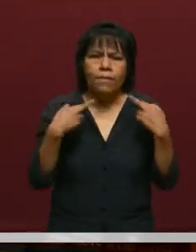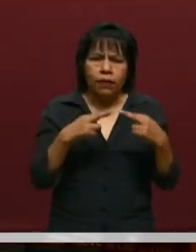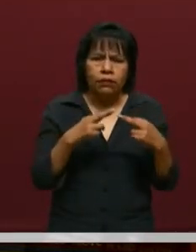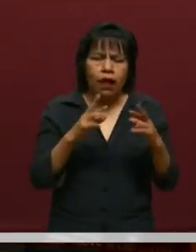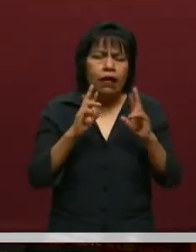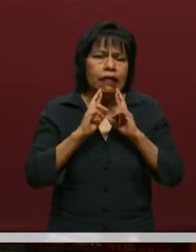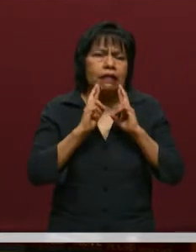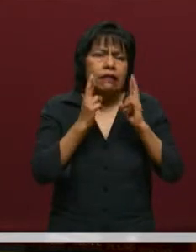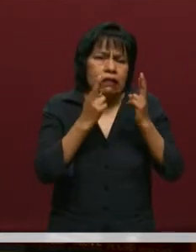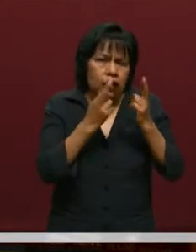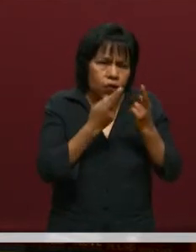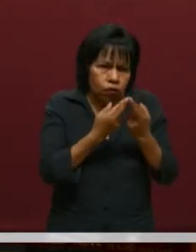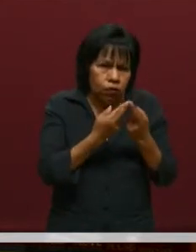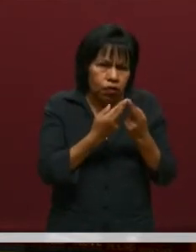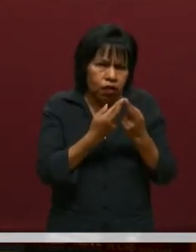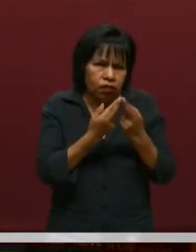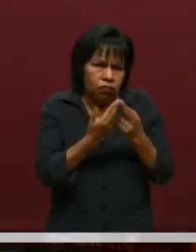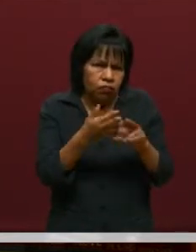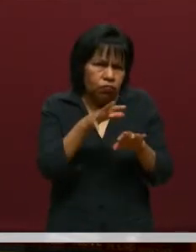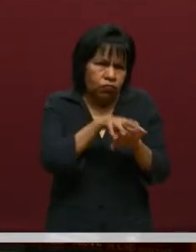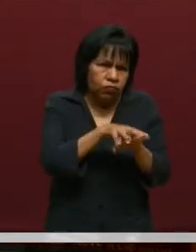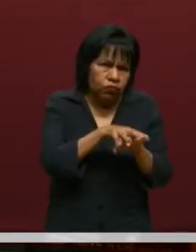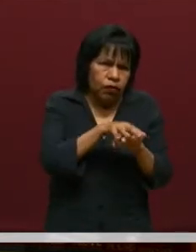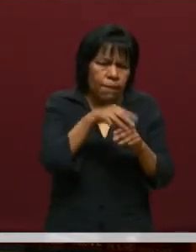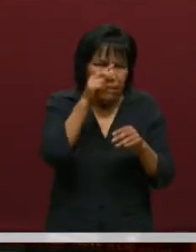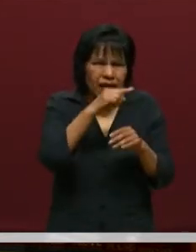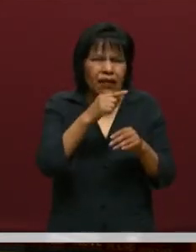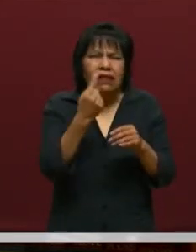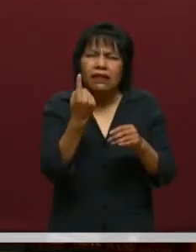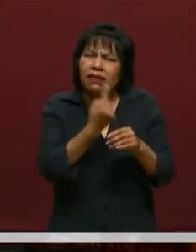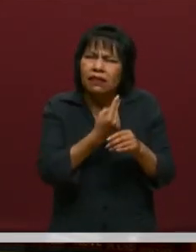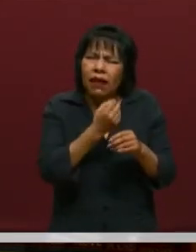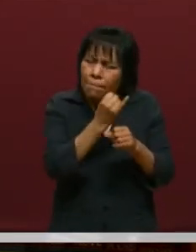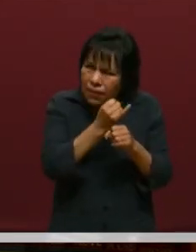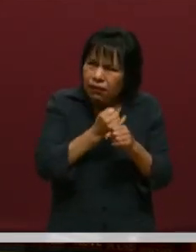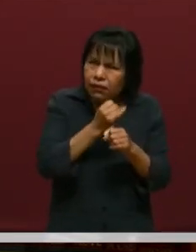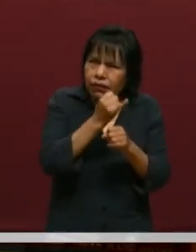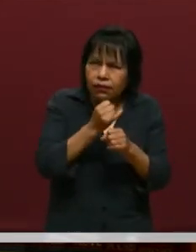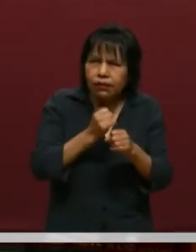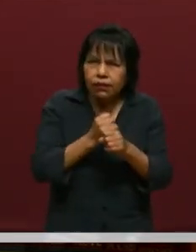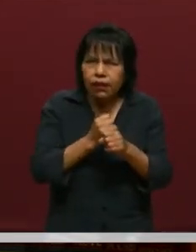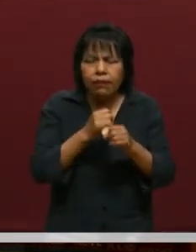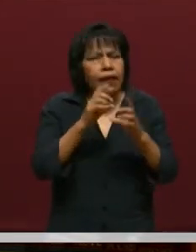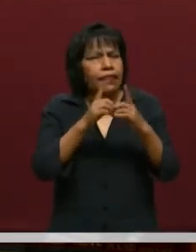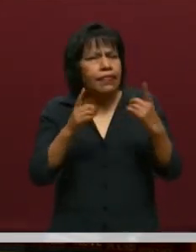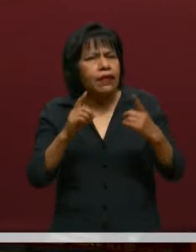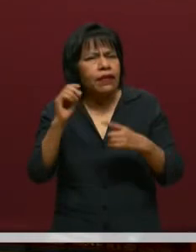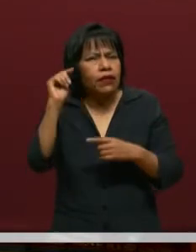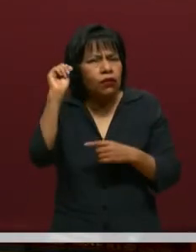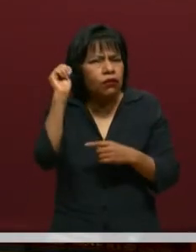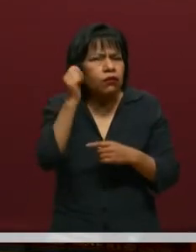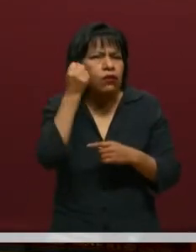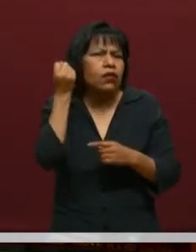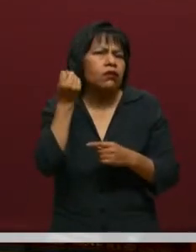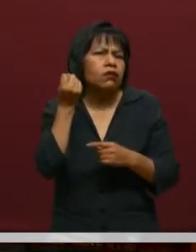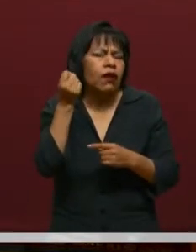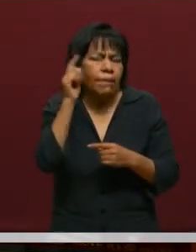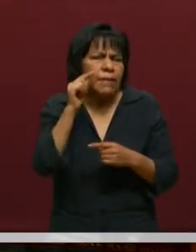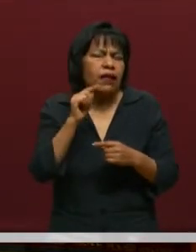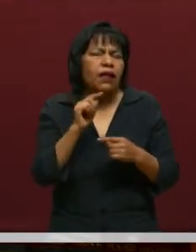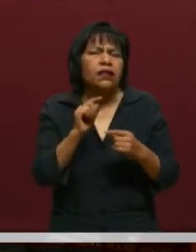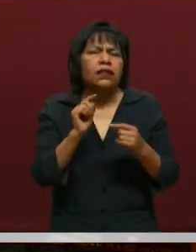reúnen, que se integran para poder realizar investigación, para poder hacer desarrollo tecnológico, para poder acercarse a las